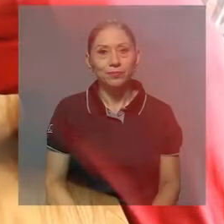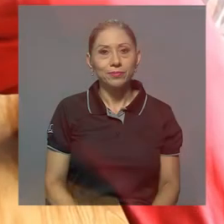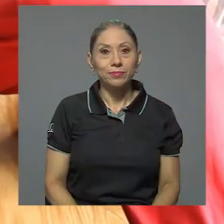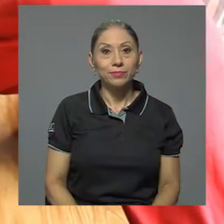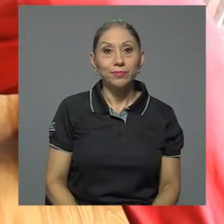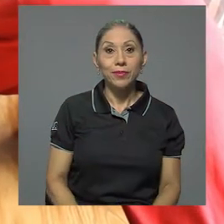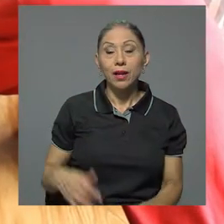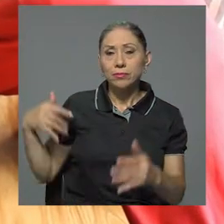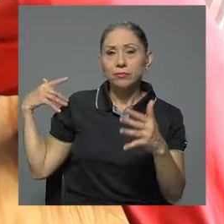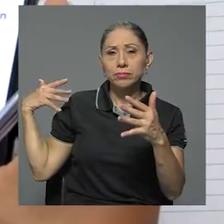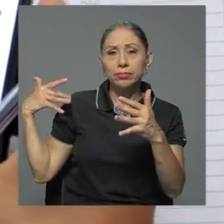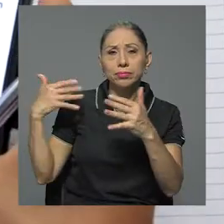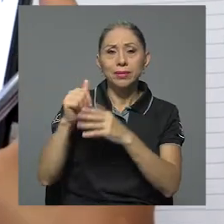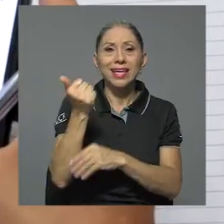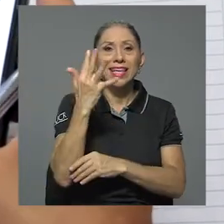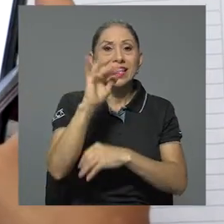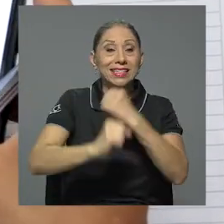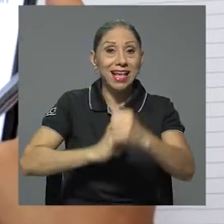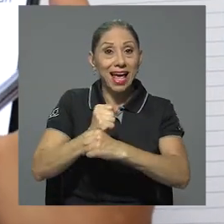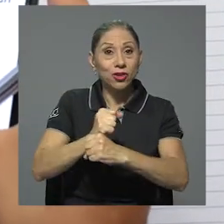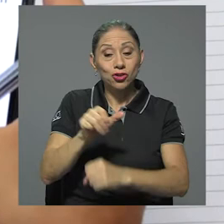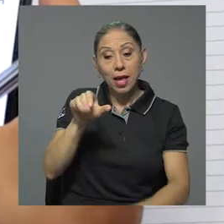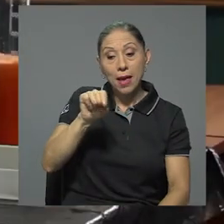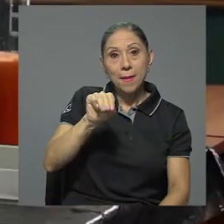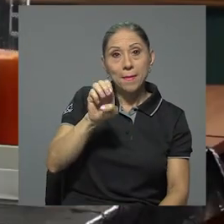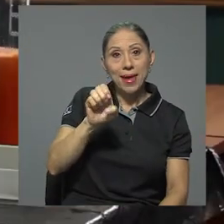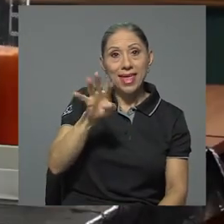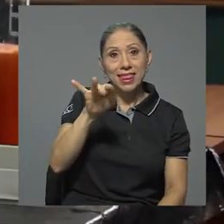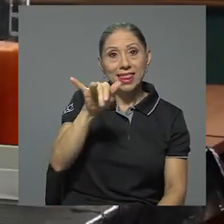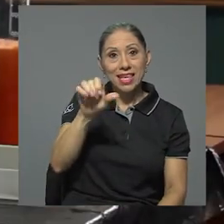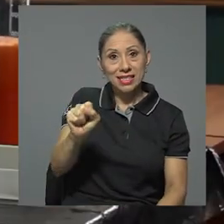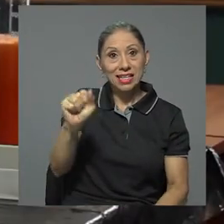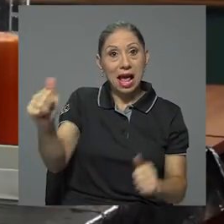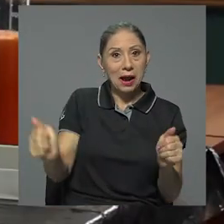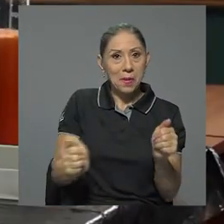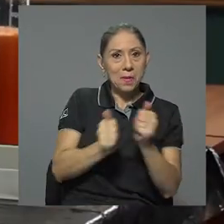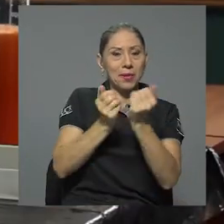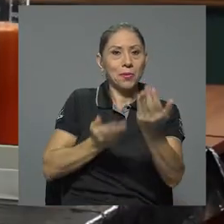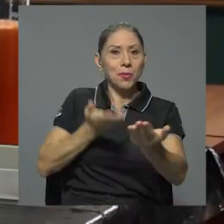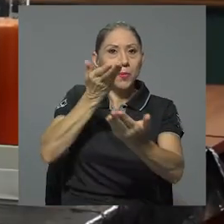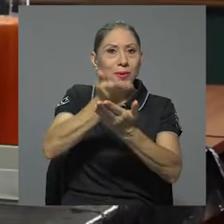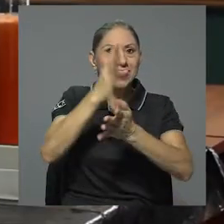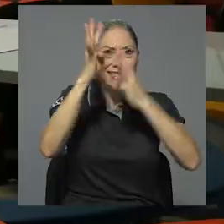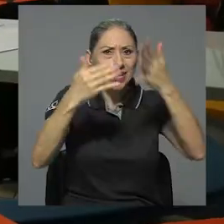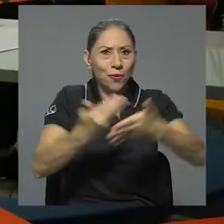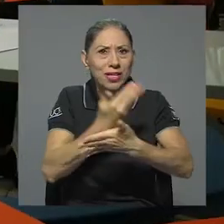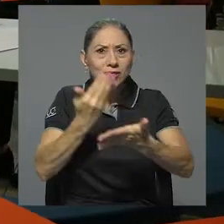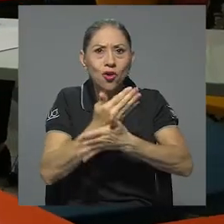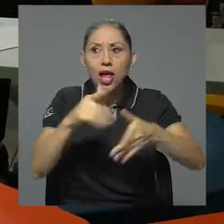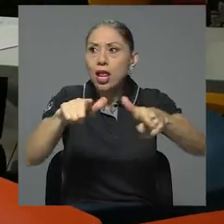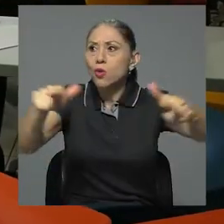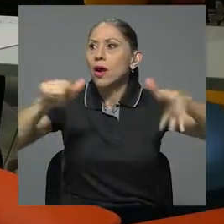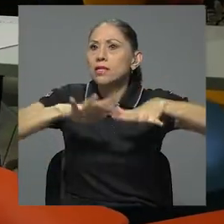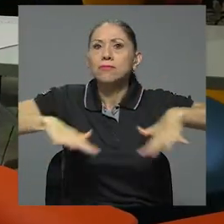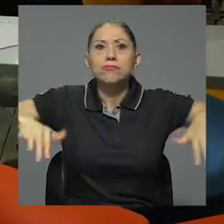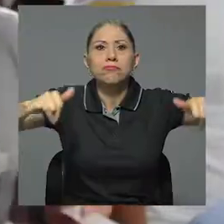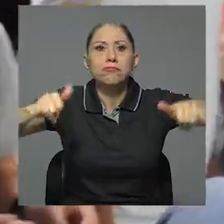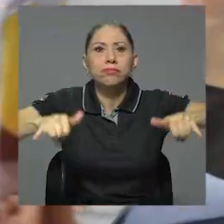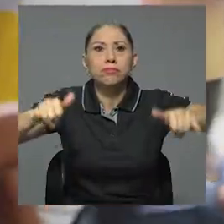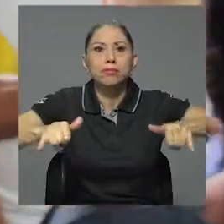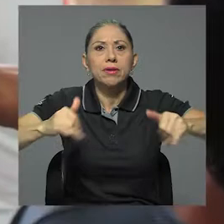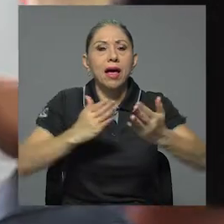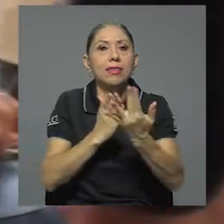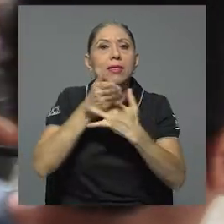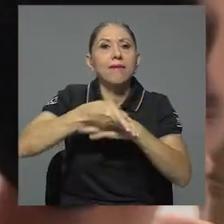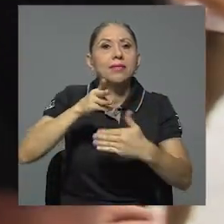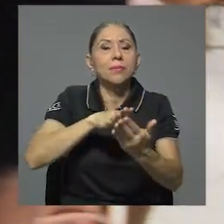Durante estos 15 años, METICS ha acompañado las propuestas de innovación en espacios físicos a través de proyectos de docencia.